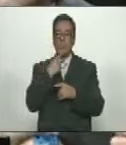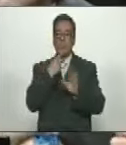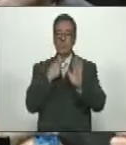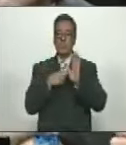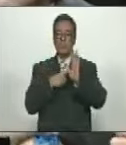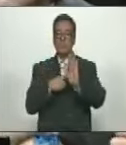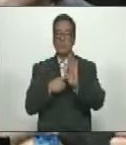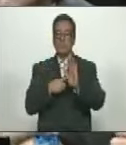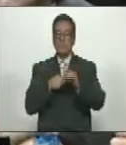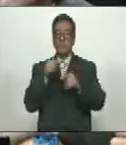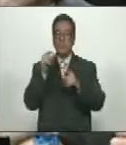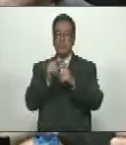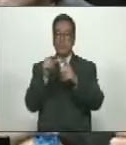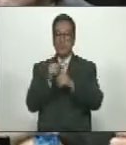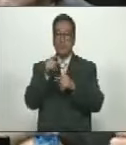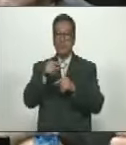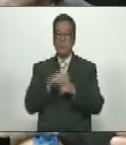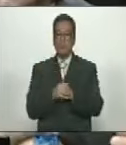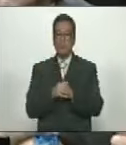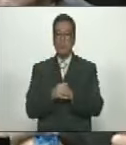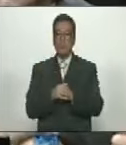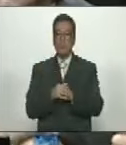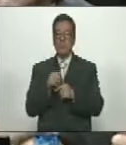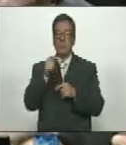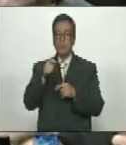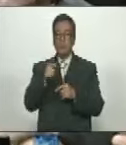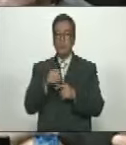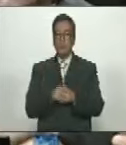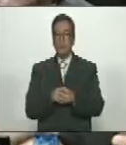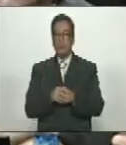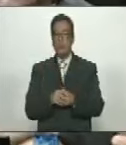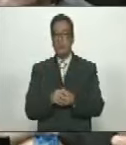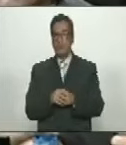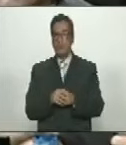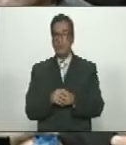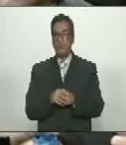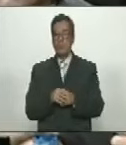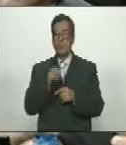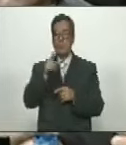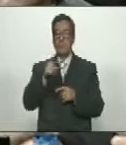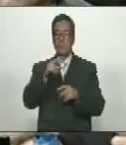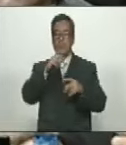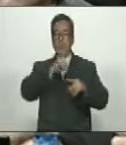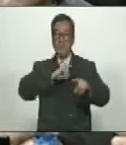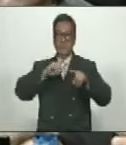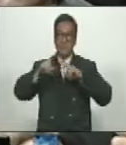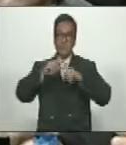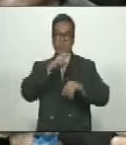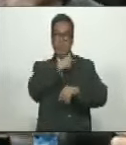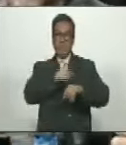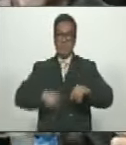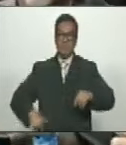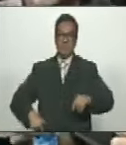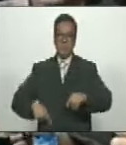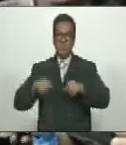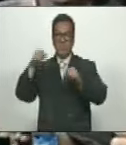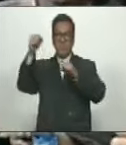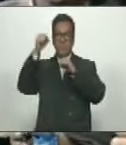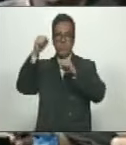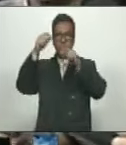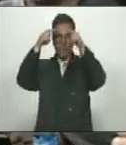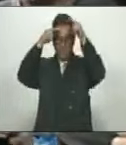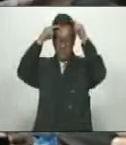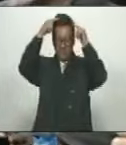Le Da La Palabra A ese Ollente Se Trataba Nada Más Y Nada Menos Que El Comandante Presidente Invicto